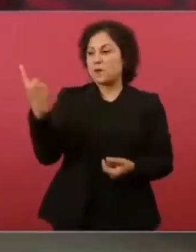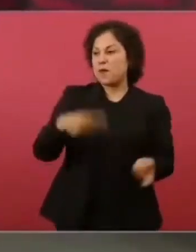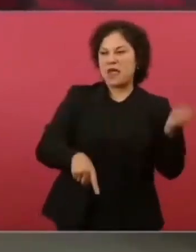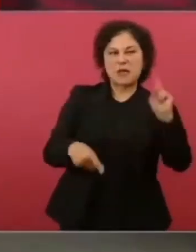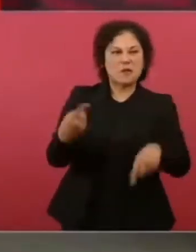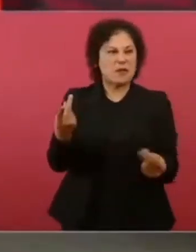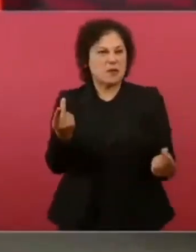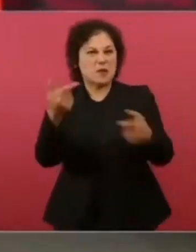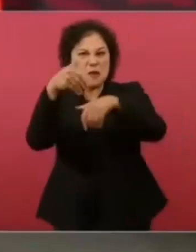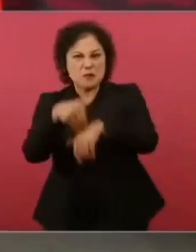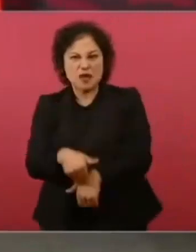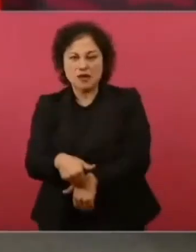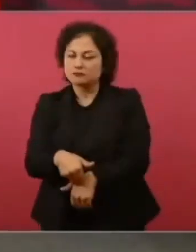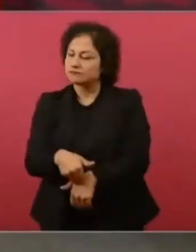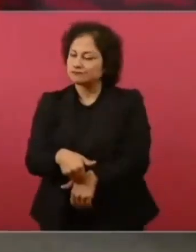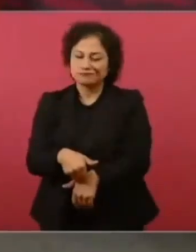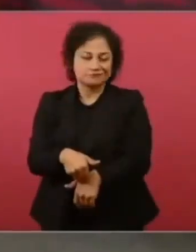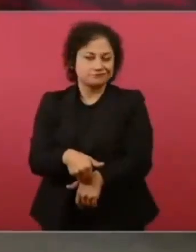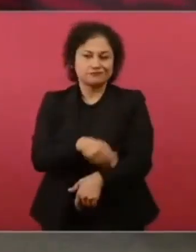no imponiendo nada.